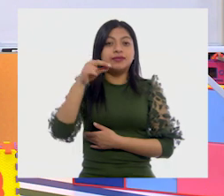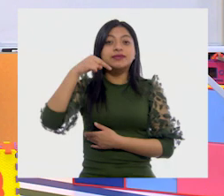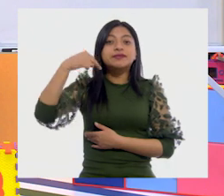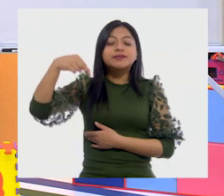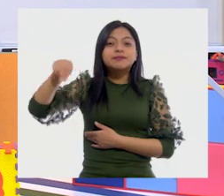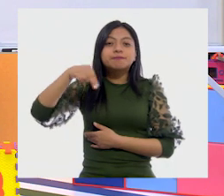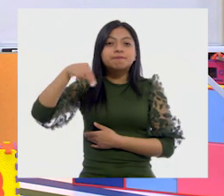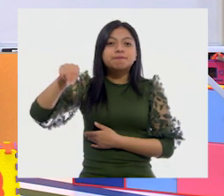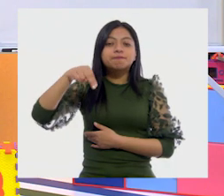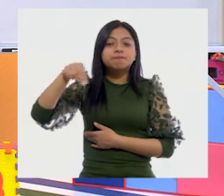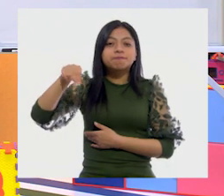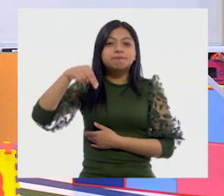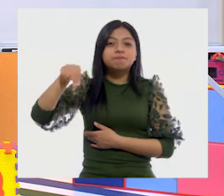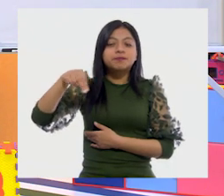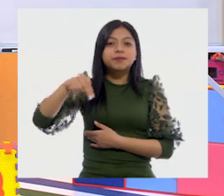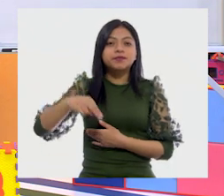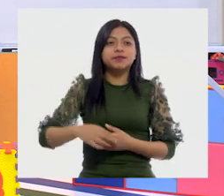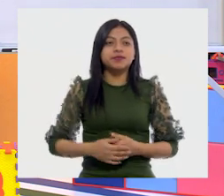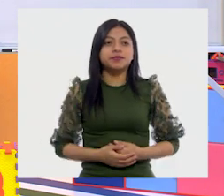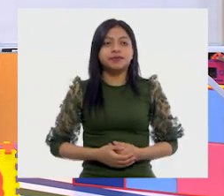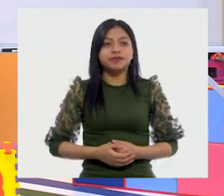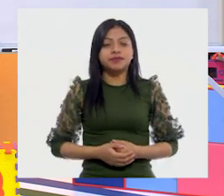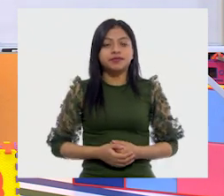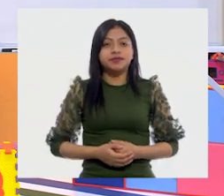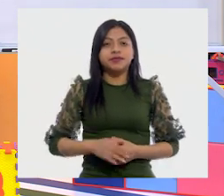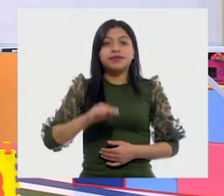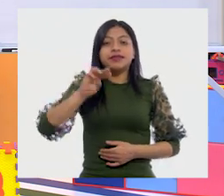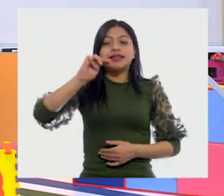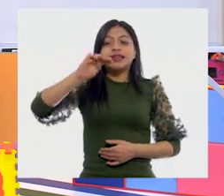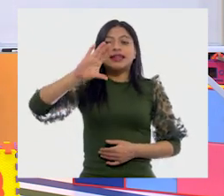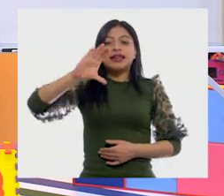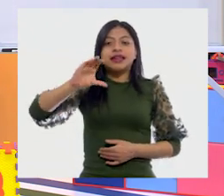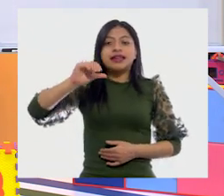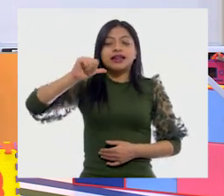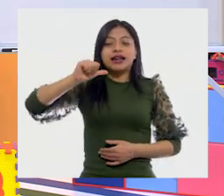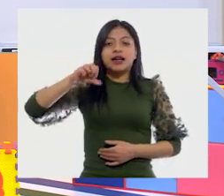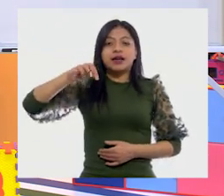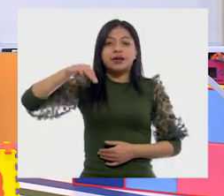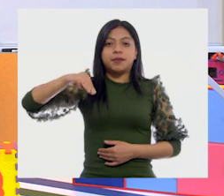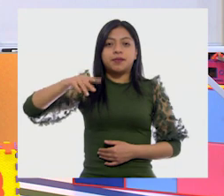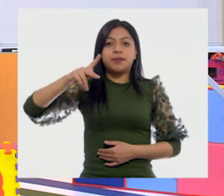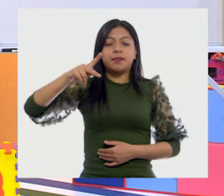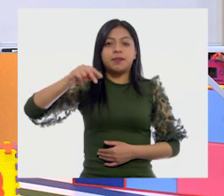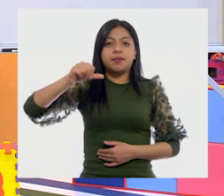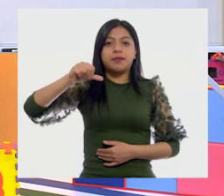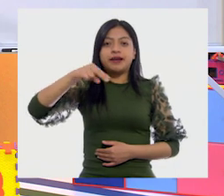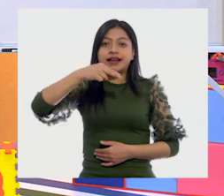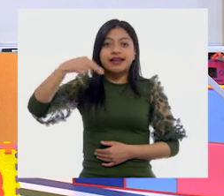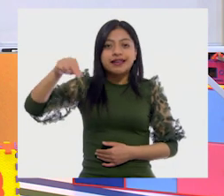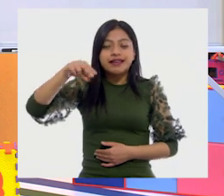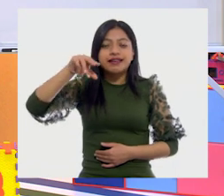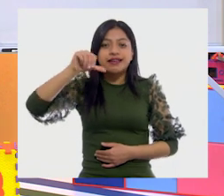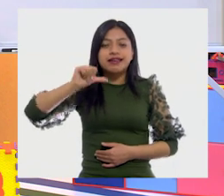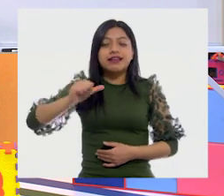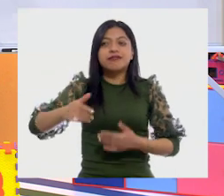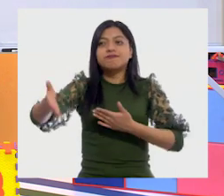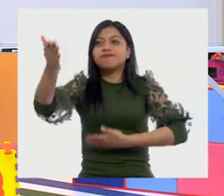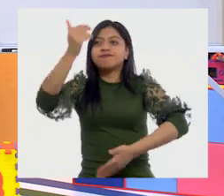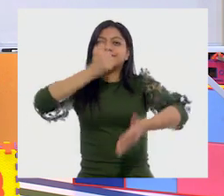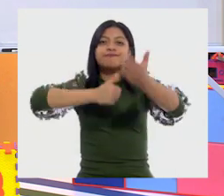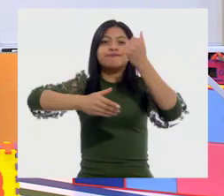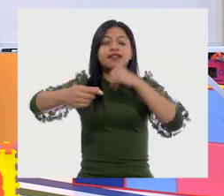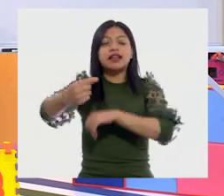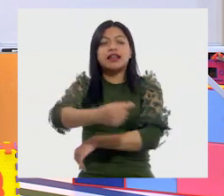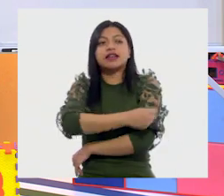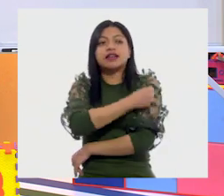Una Ñ. Ñ, así es. Y entonces dice campaña de vacunación. Ajá. ¿Vacunación va con